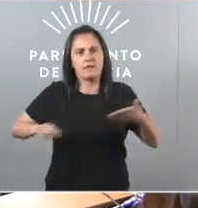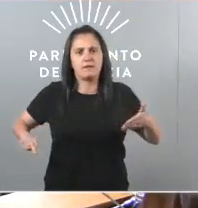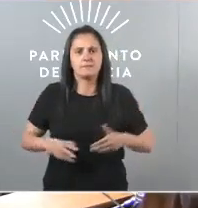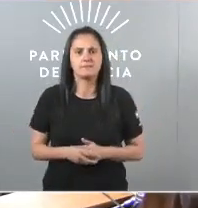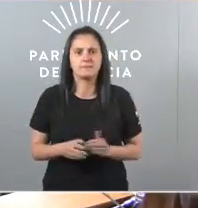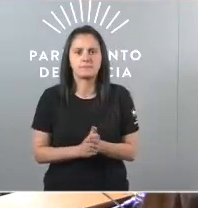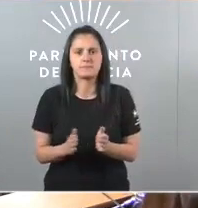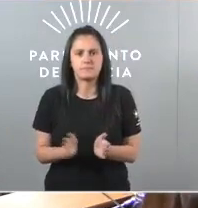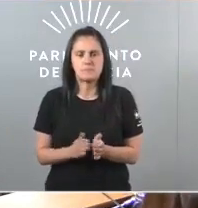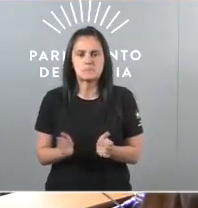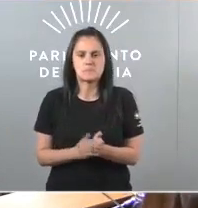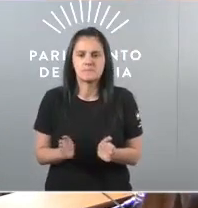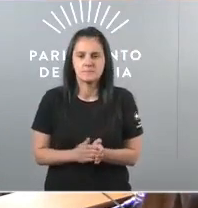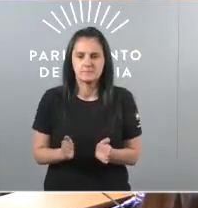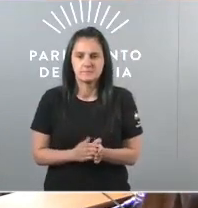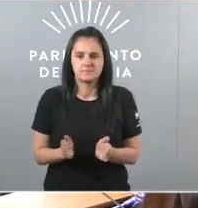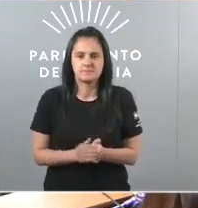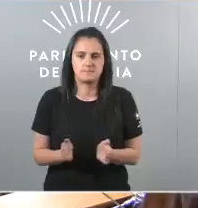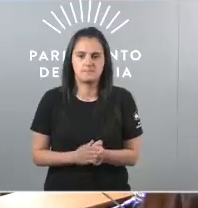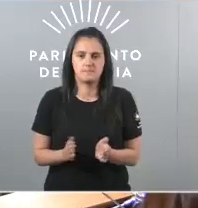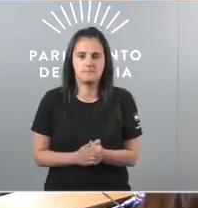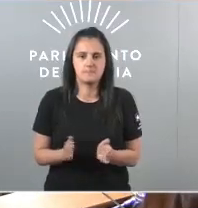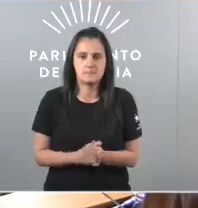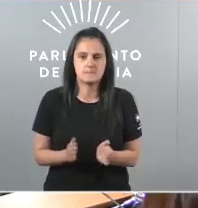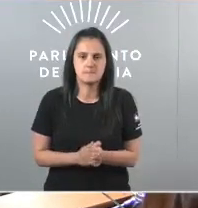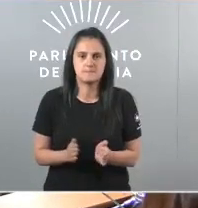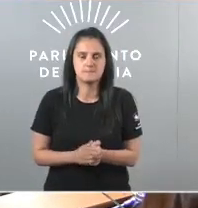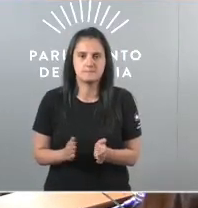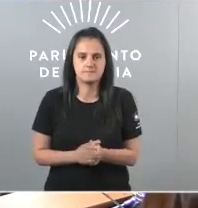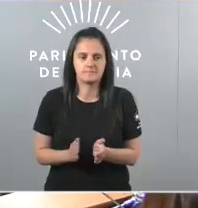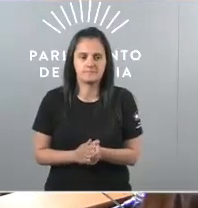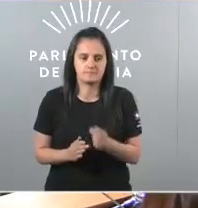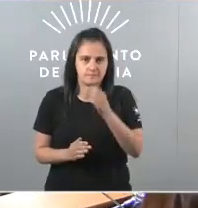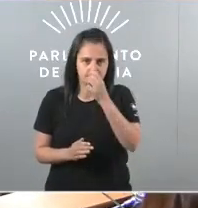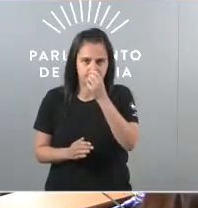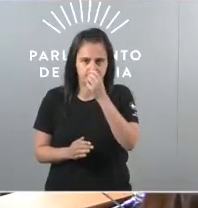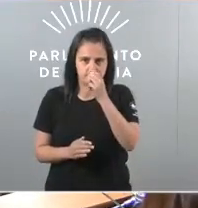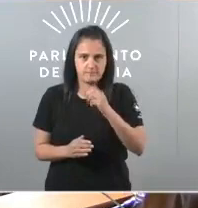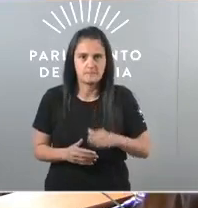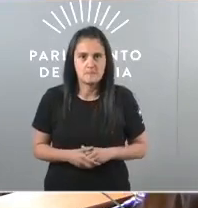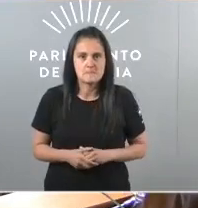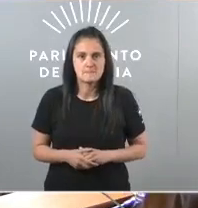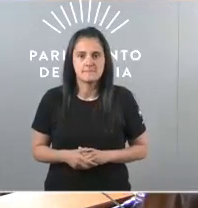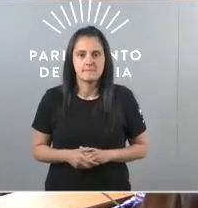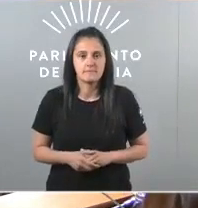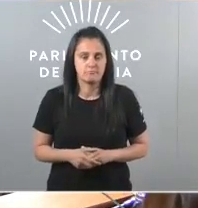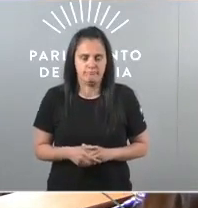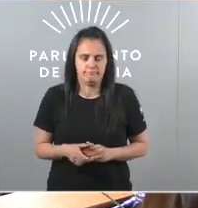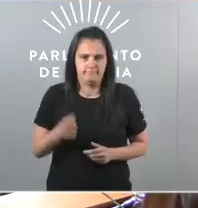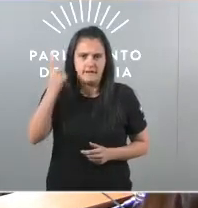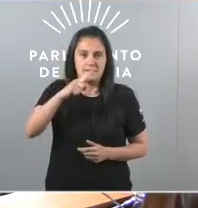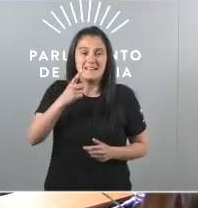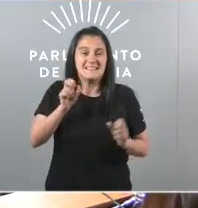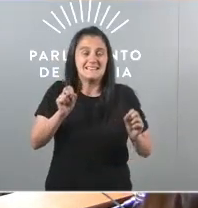como calquera sabe sen